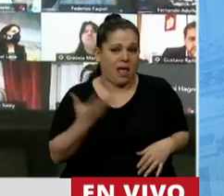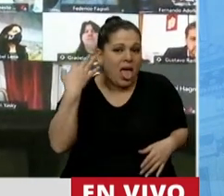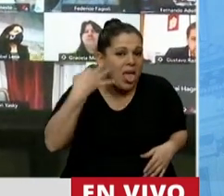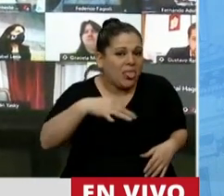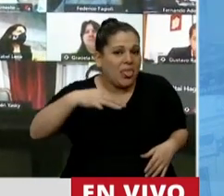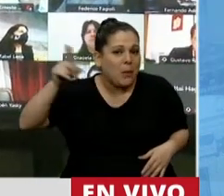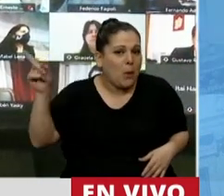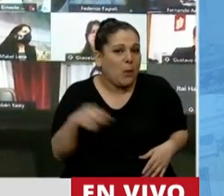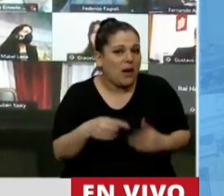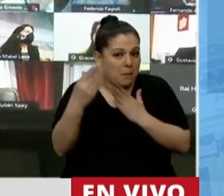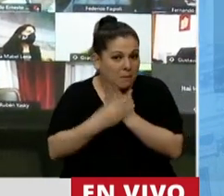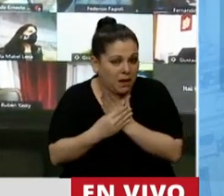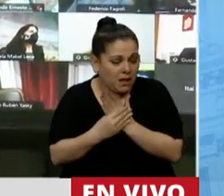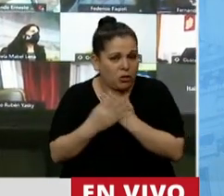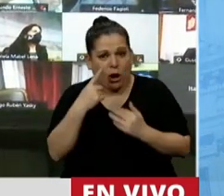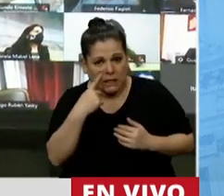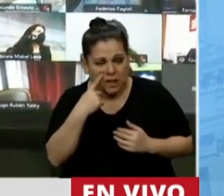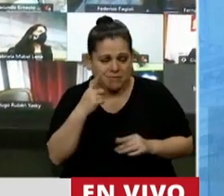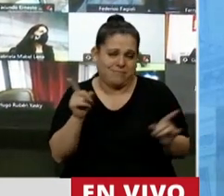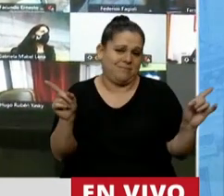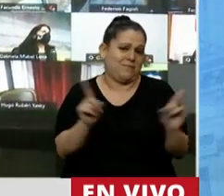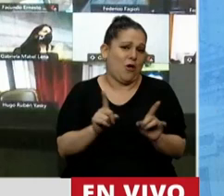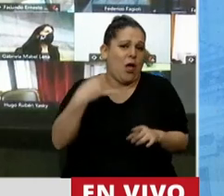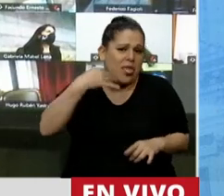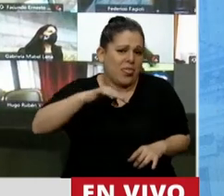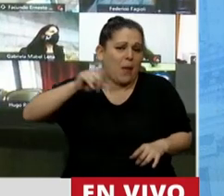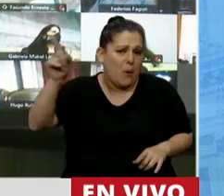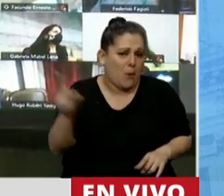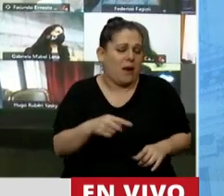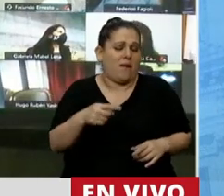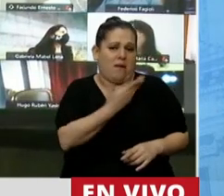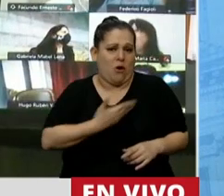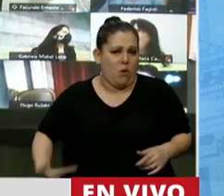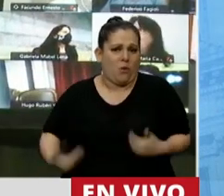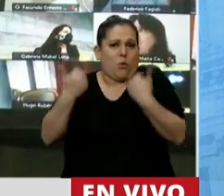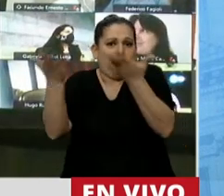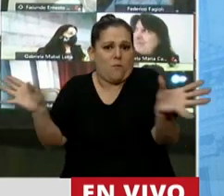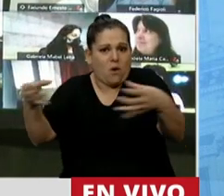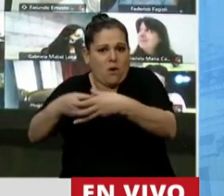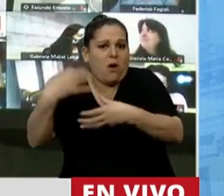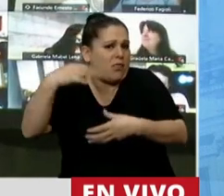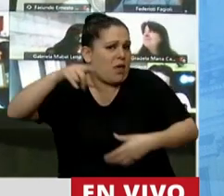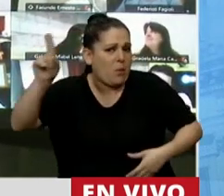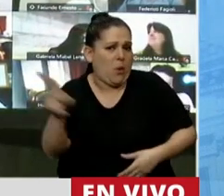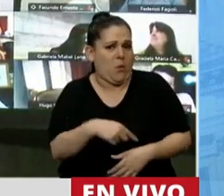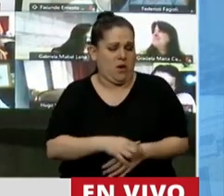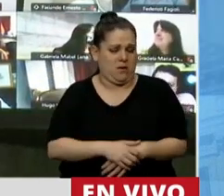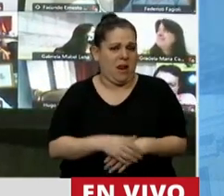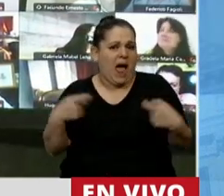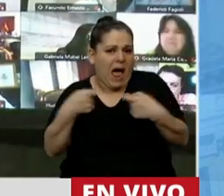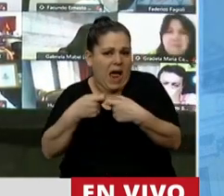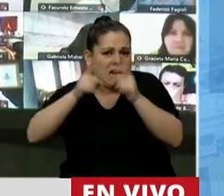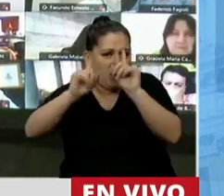son los ministros y los intendentes, son los diputados del oficialismo y sus aliados. Nosotros reconocemos